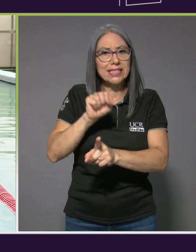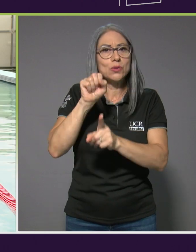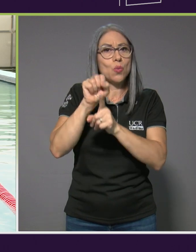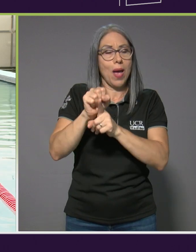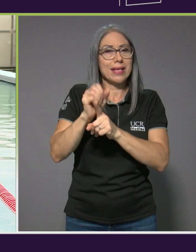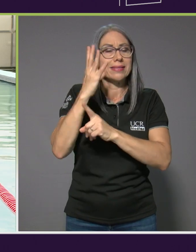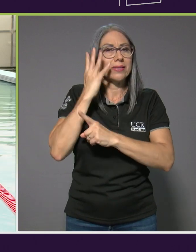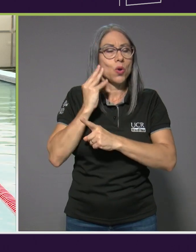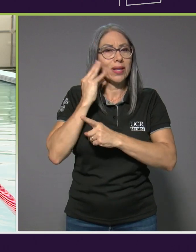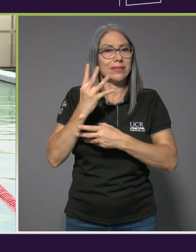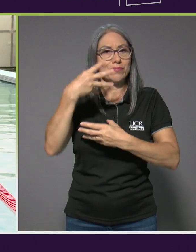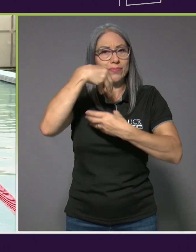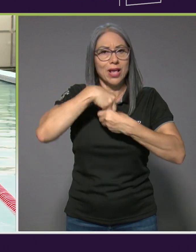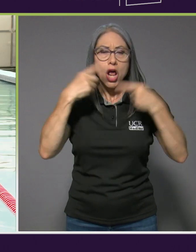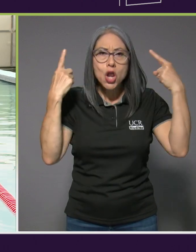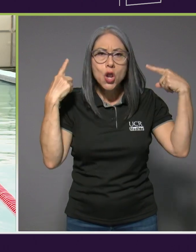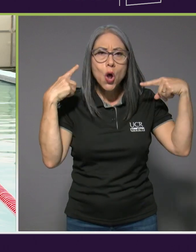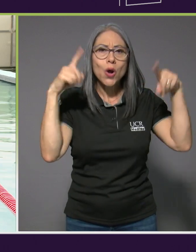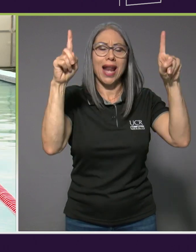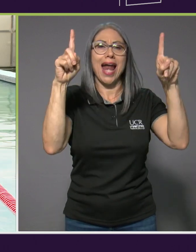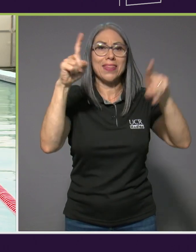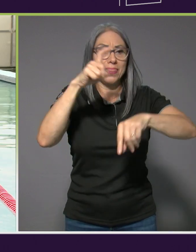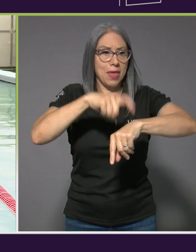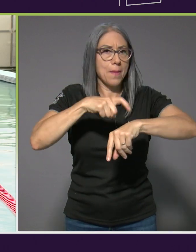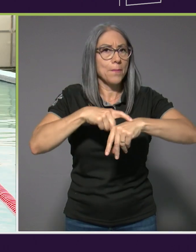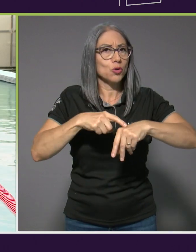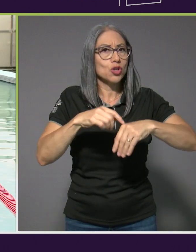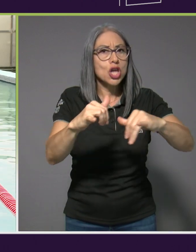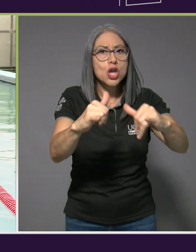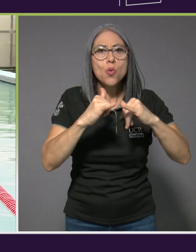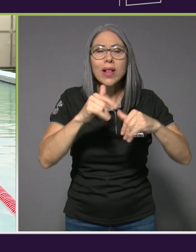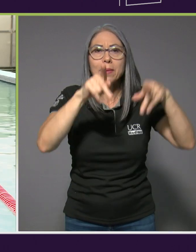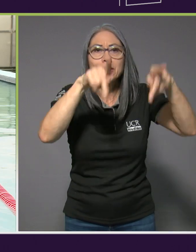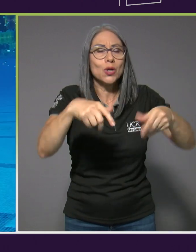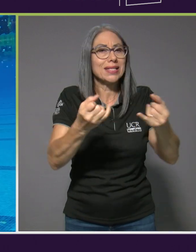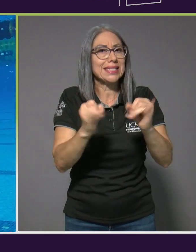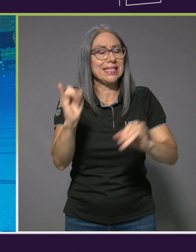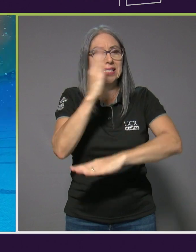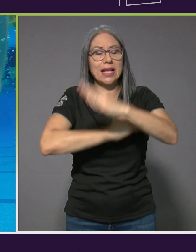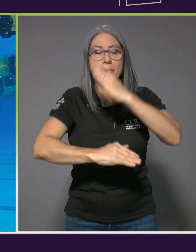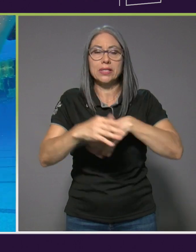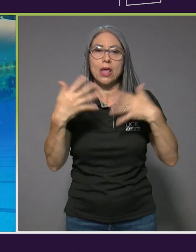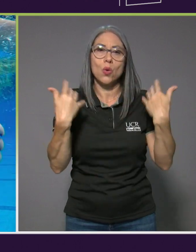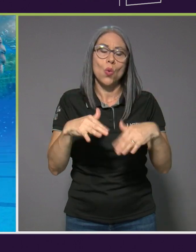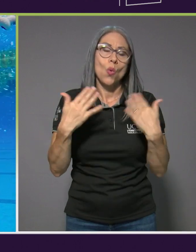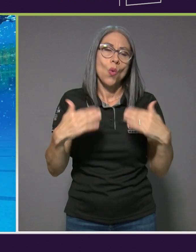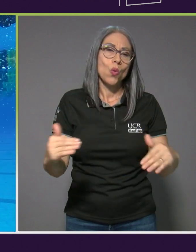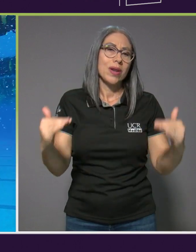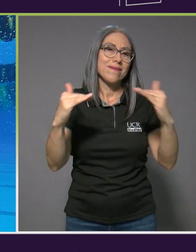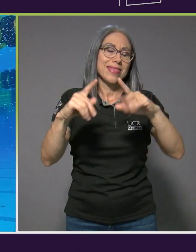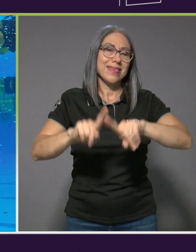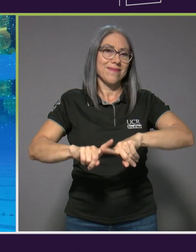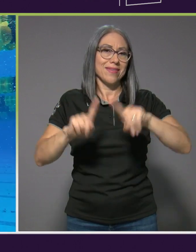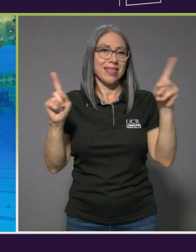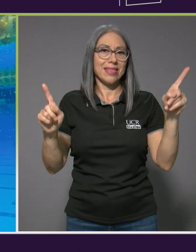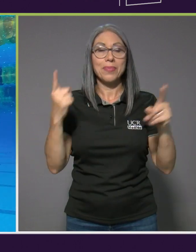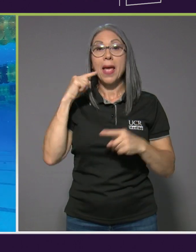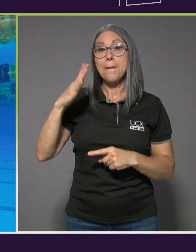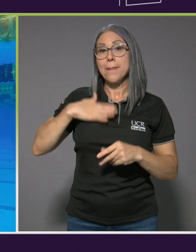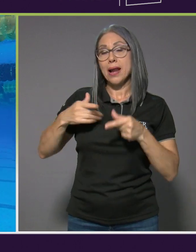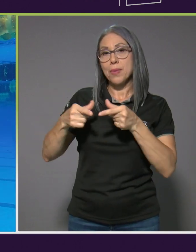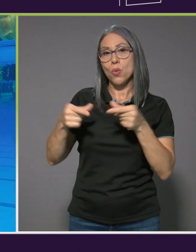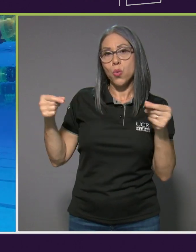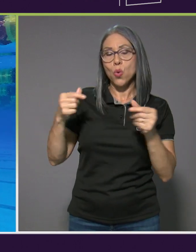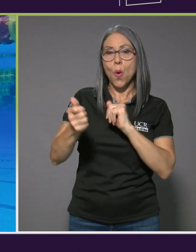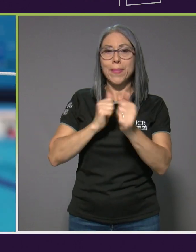Lograr marcas de personas convencionales es otro nivel. Tokio para mí fue una competencia